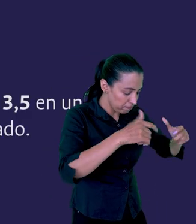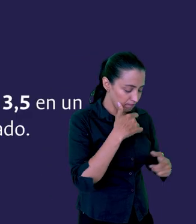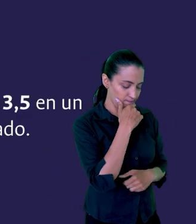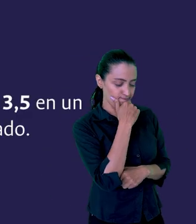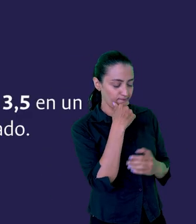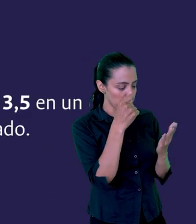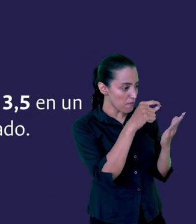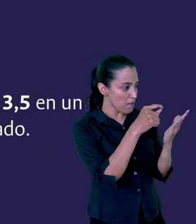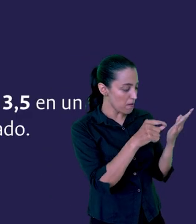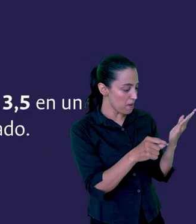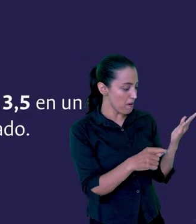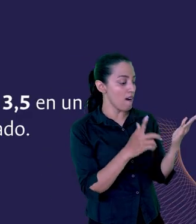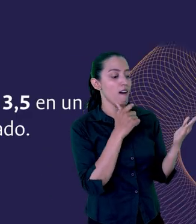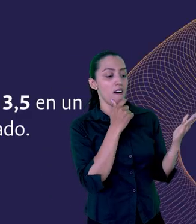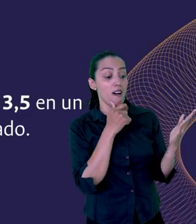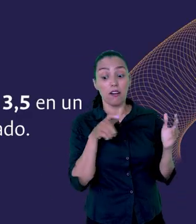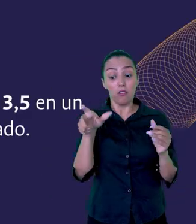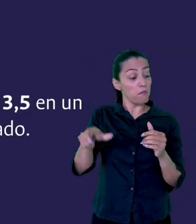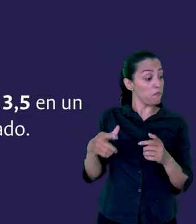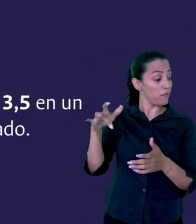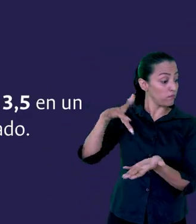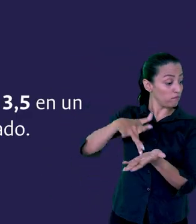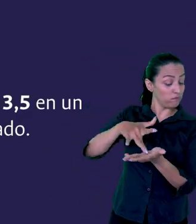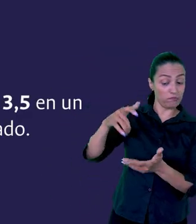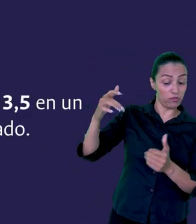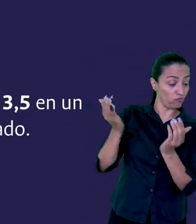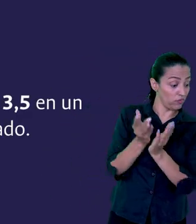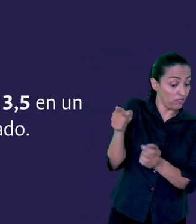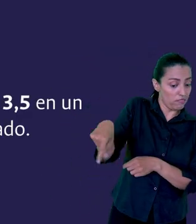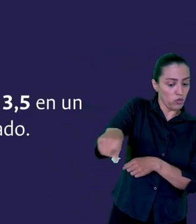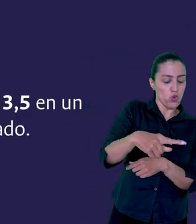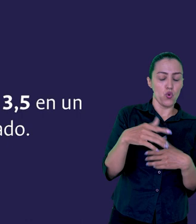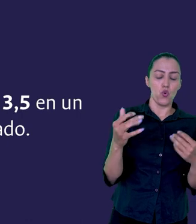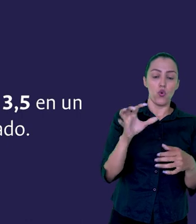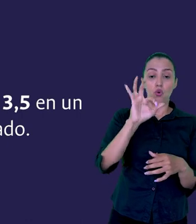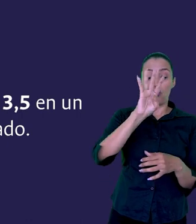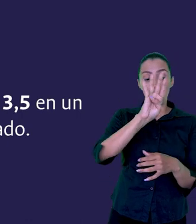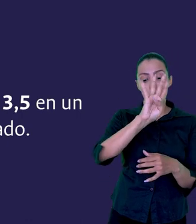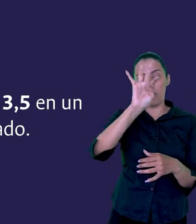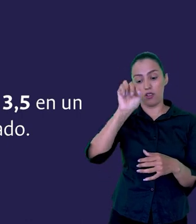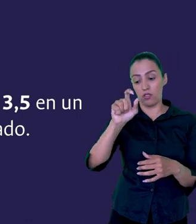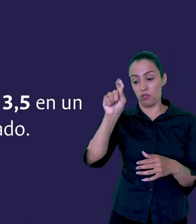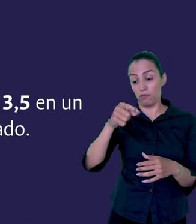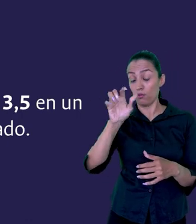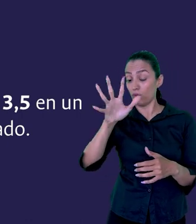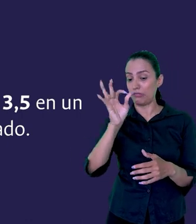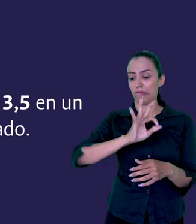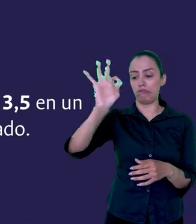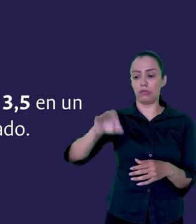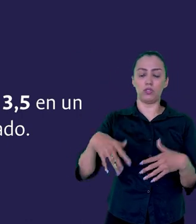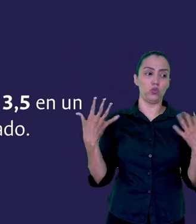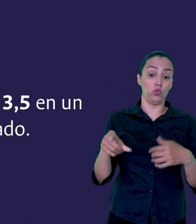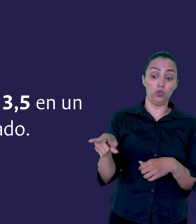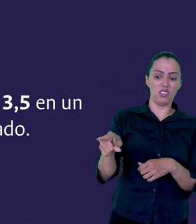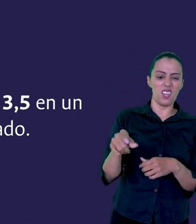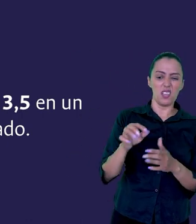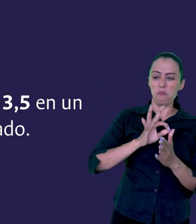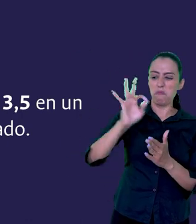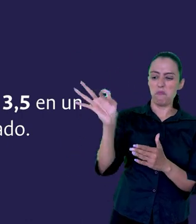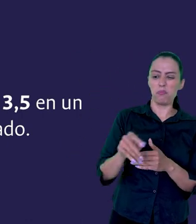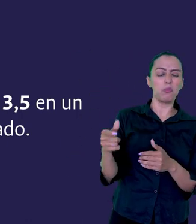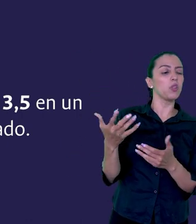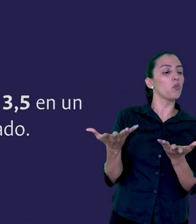nuestros estudiantes en el año de estudios generales está alrededor del 98.5% con un promedio académico de los estudiantes en 4